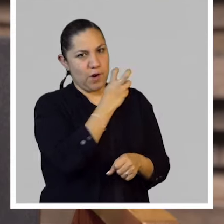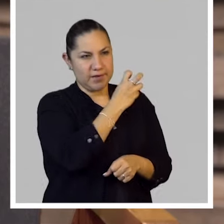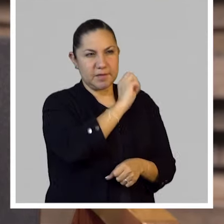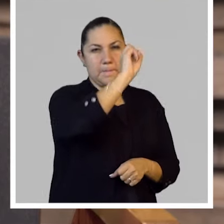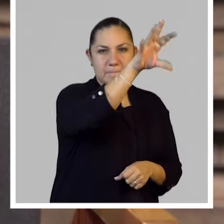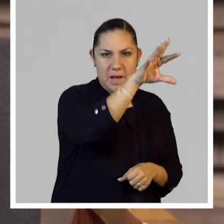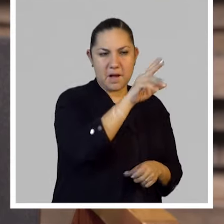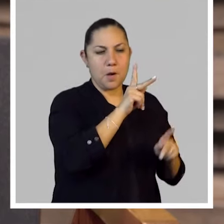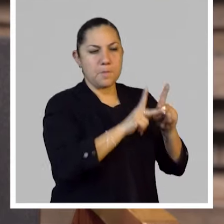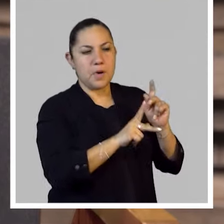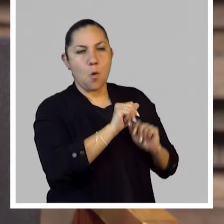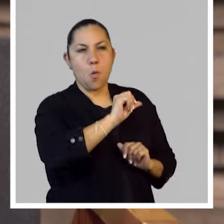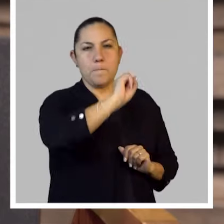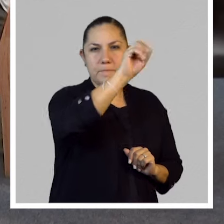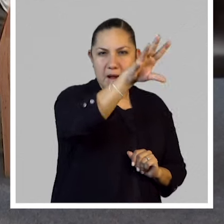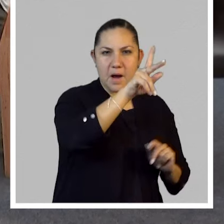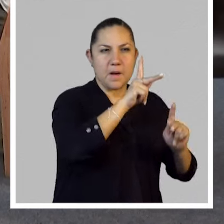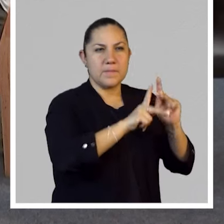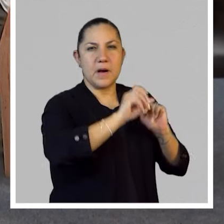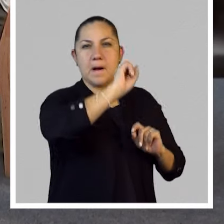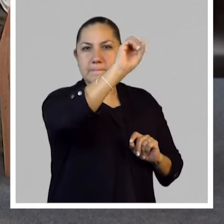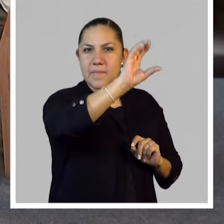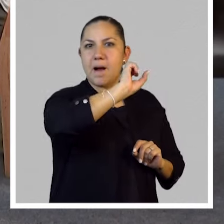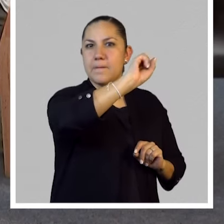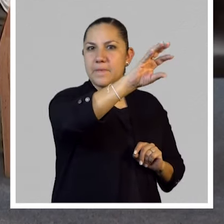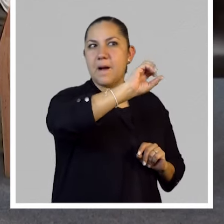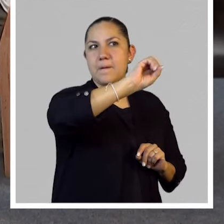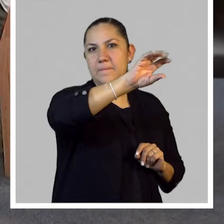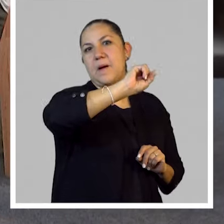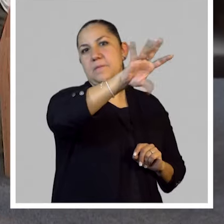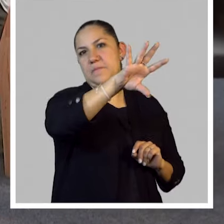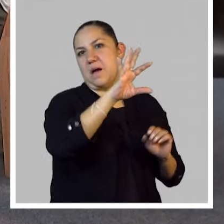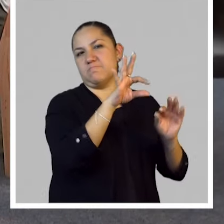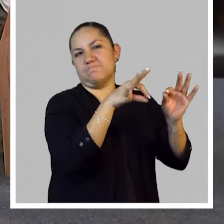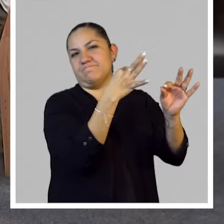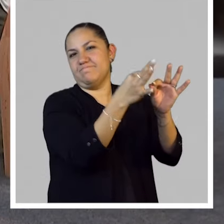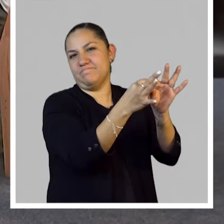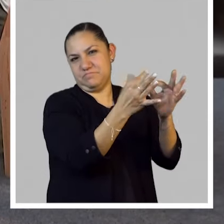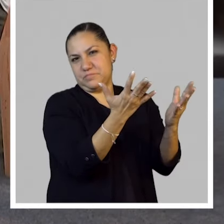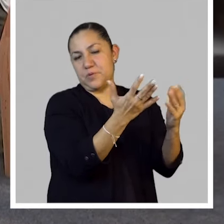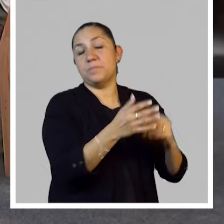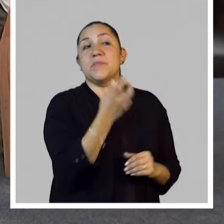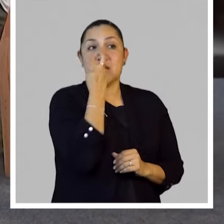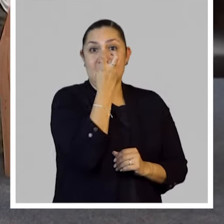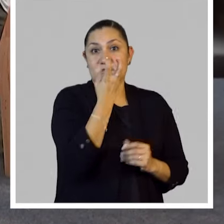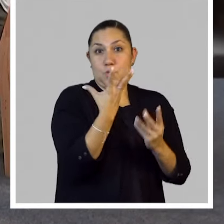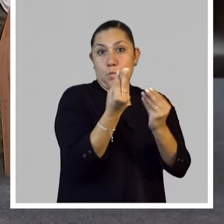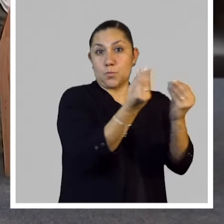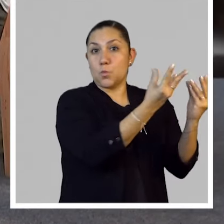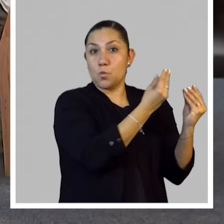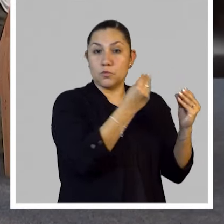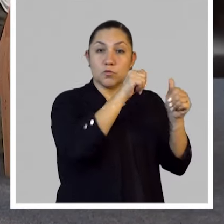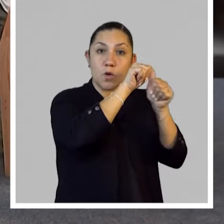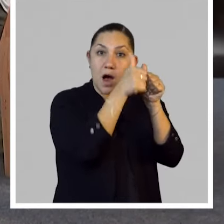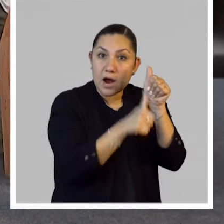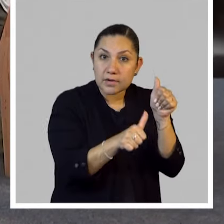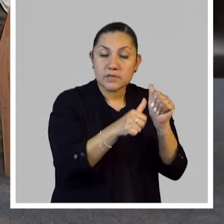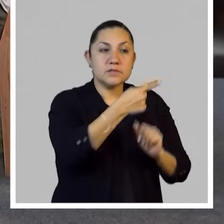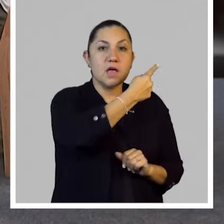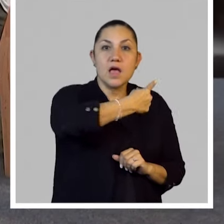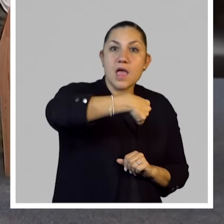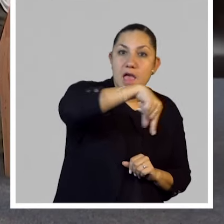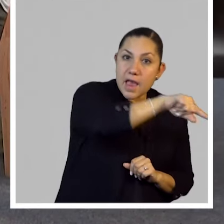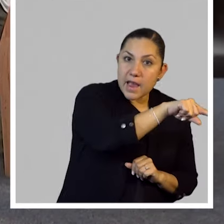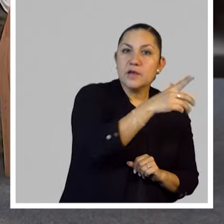pueda llegar a su destino final, ¿no? Claro. Entonces muchos artistas en esta cosa de apropiarse del sistema postal también